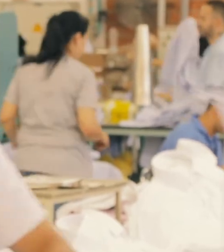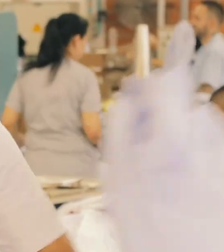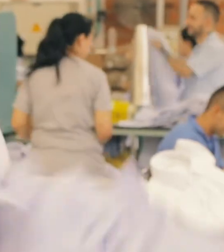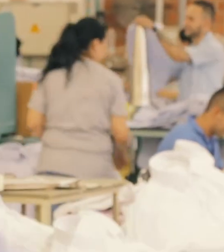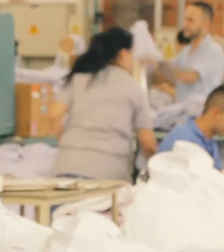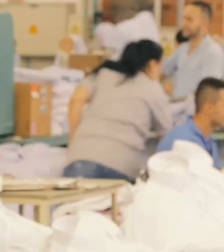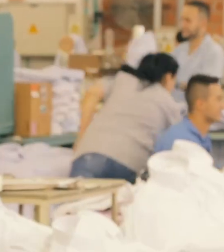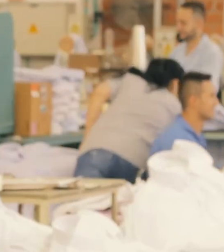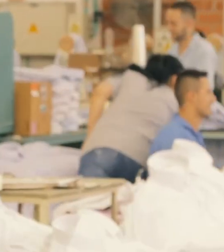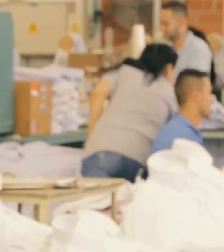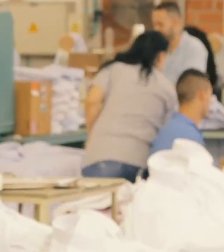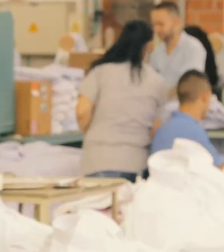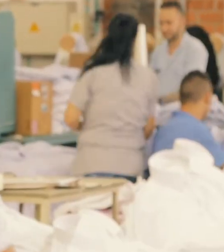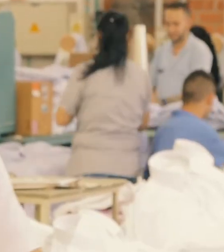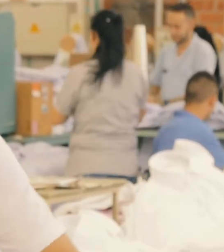he podido adquirir aquí.